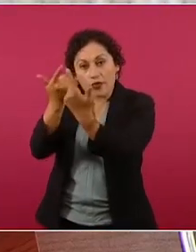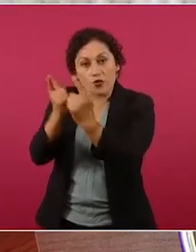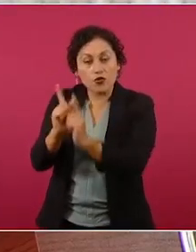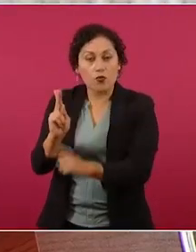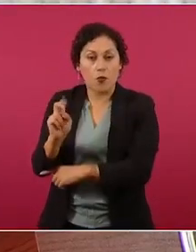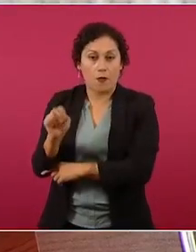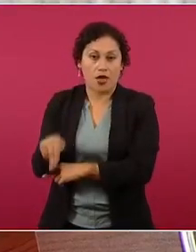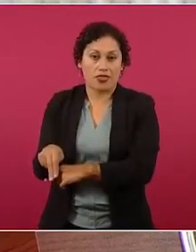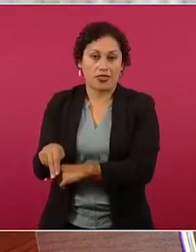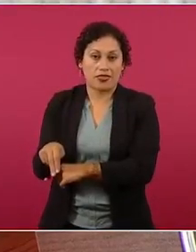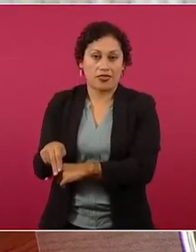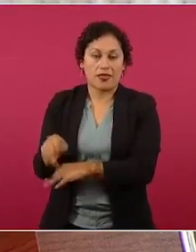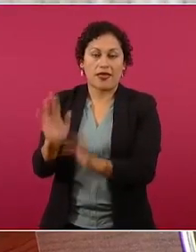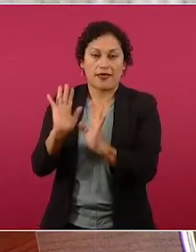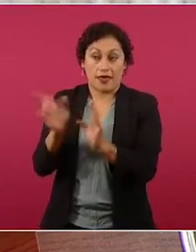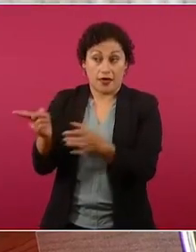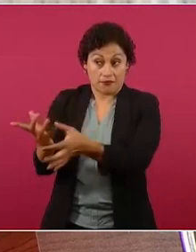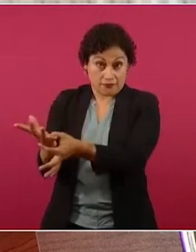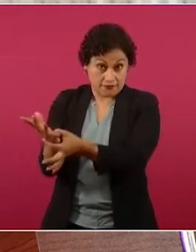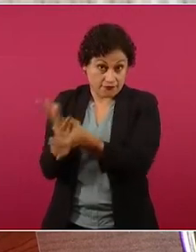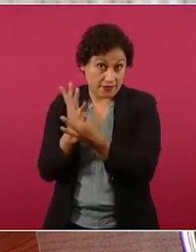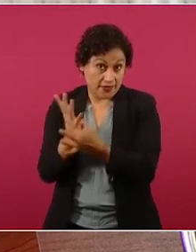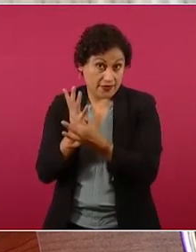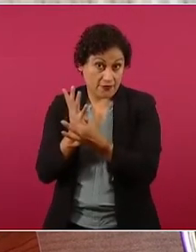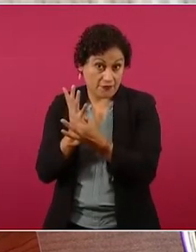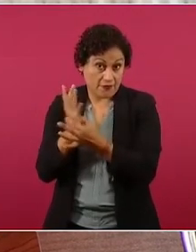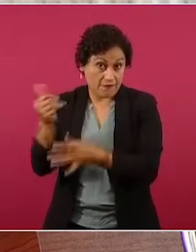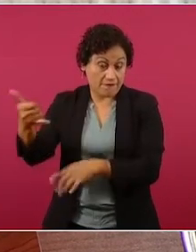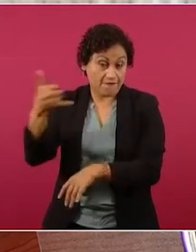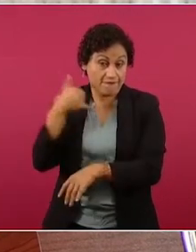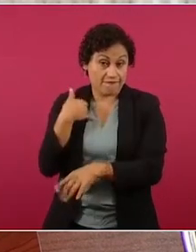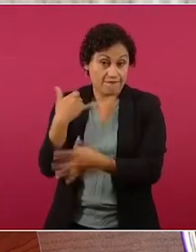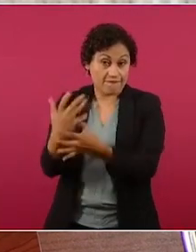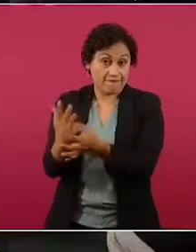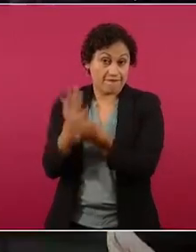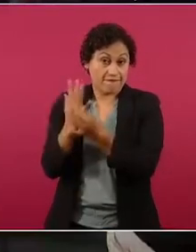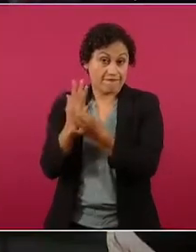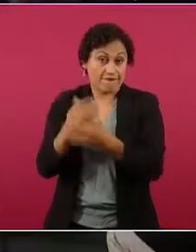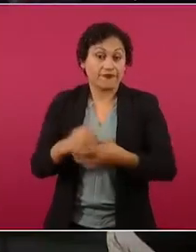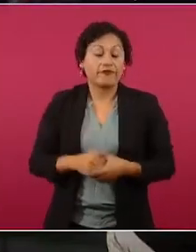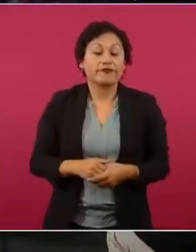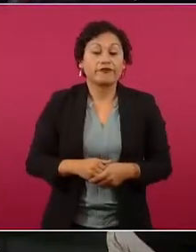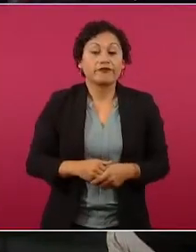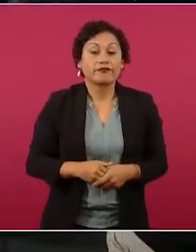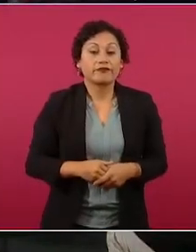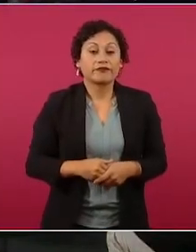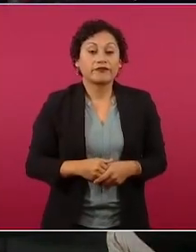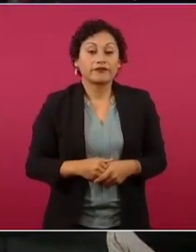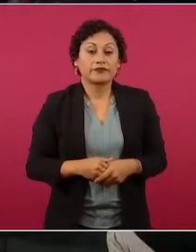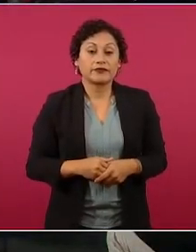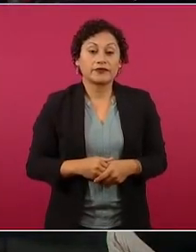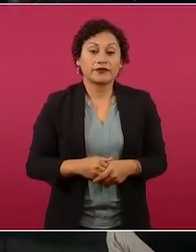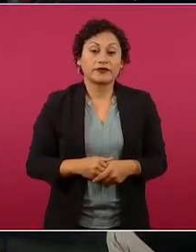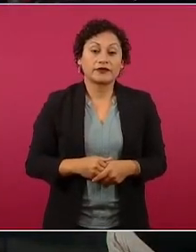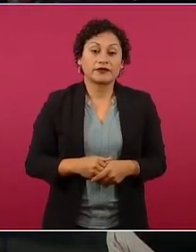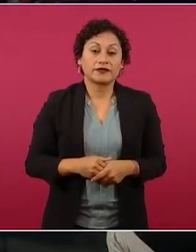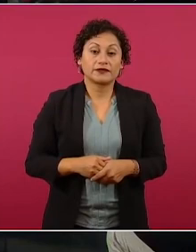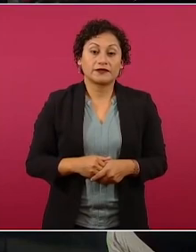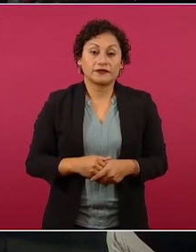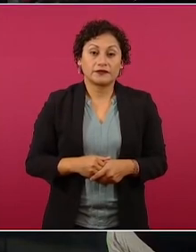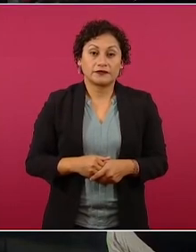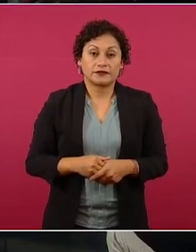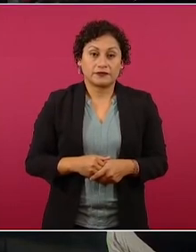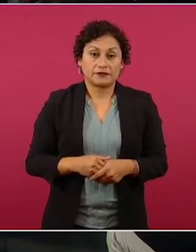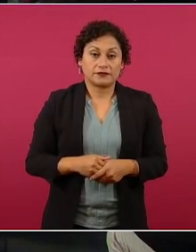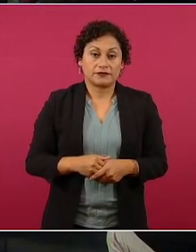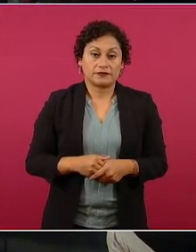eso me lo dijo el ángel de la